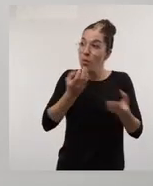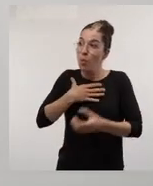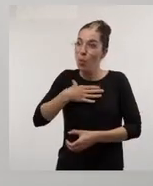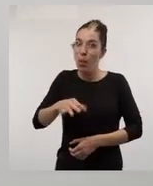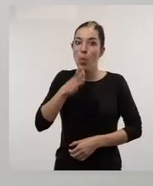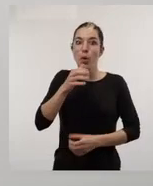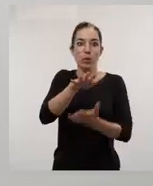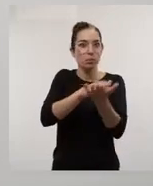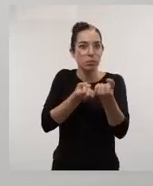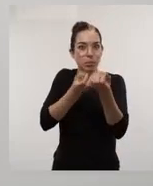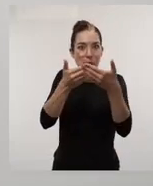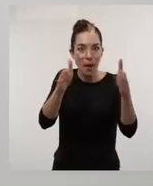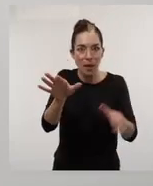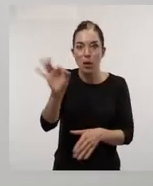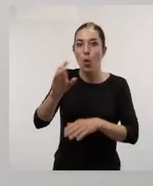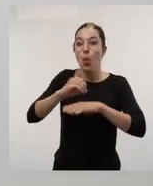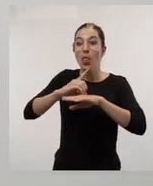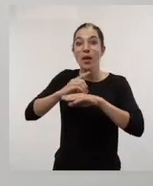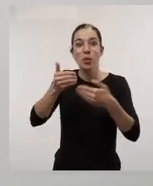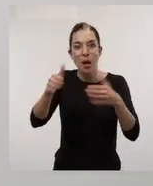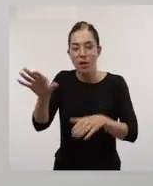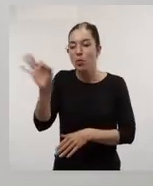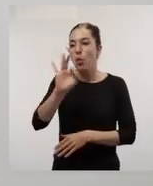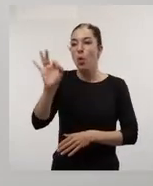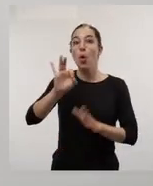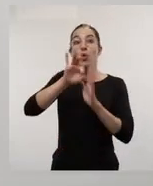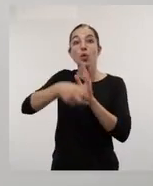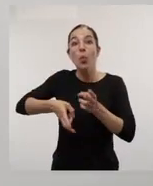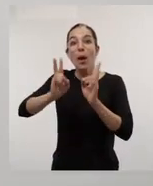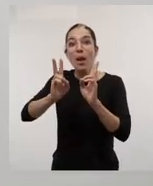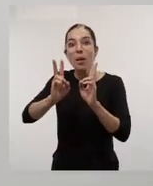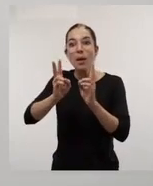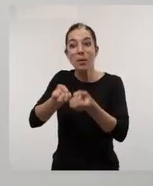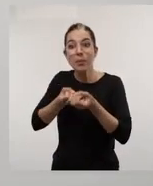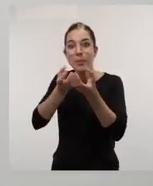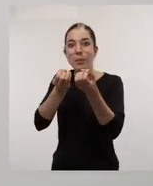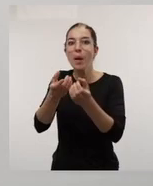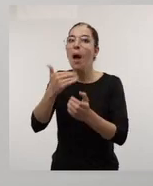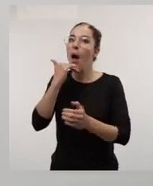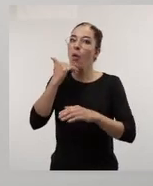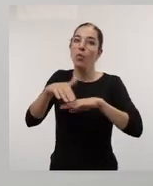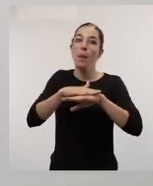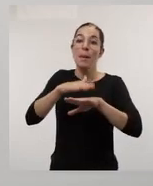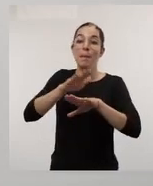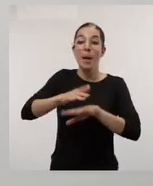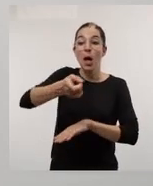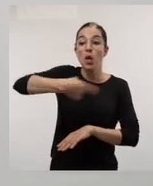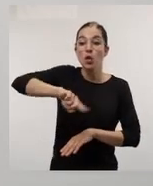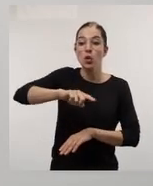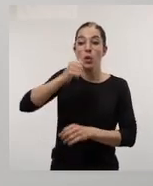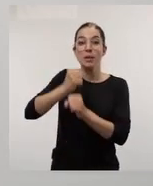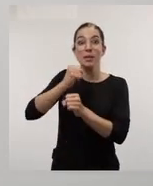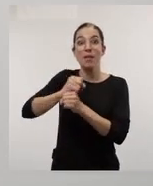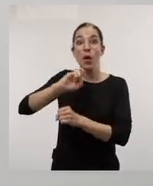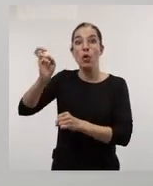la publicación abierta, la publicación de datos en abierto o la publicación de software libre es fundamental para que todos nosotros